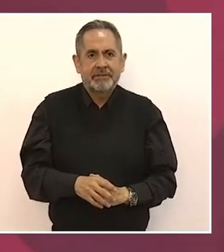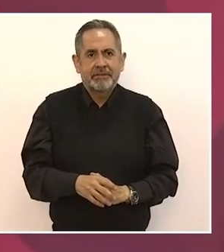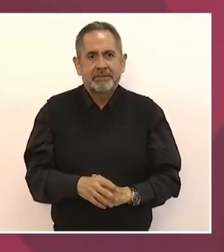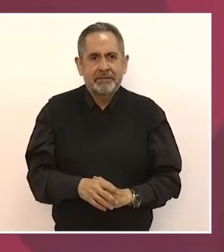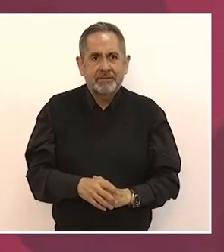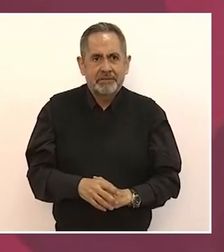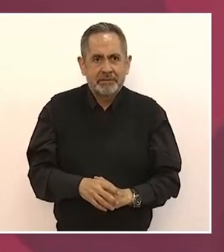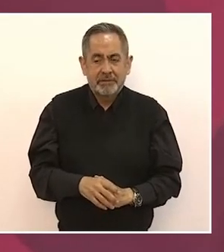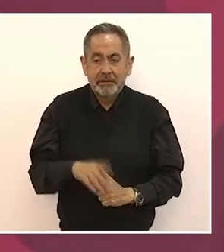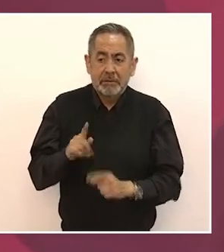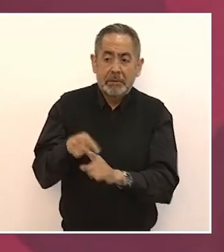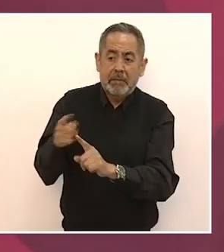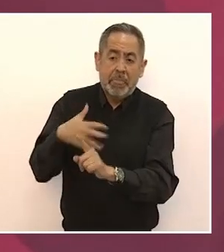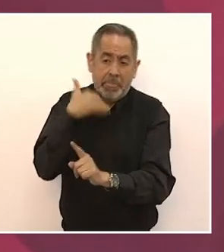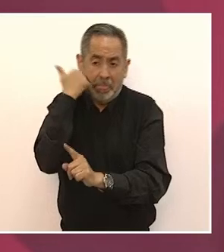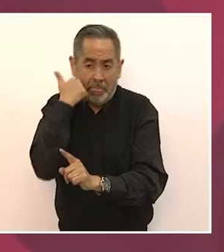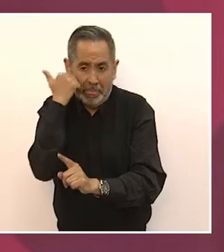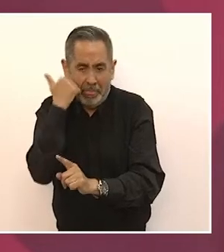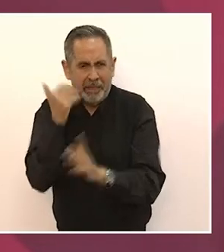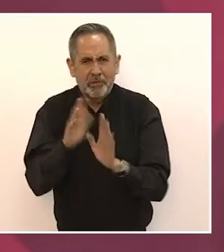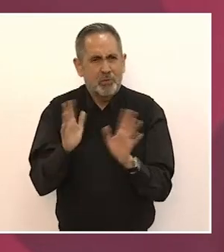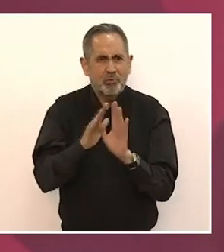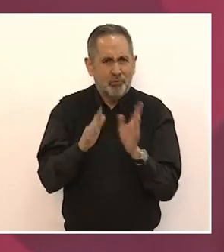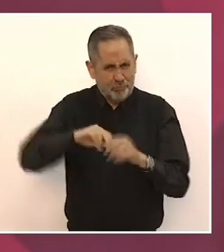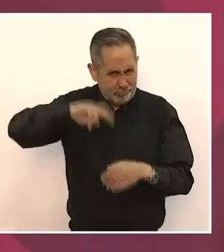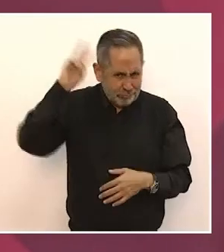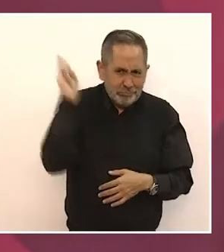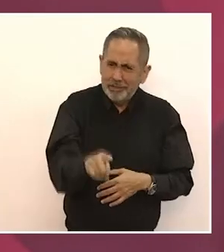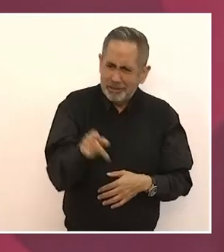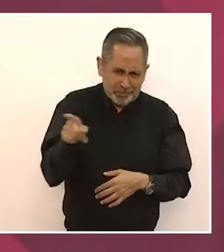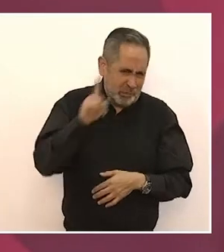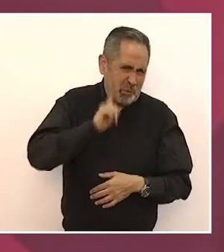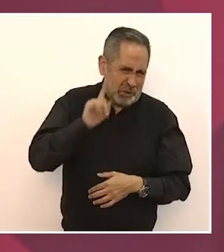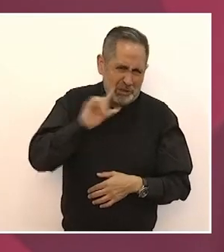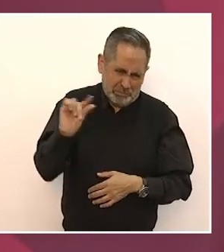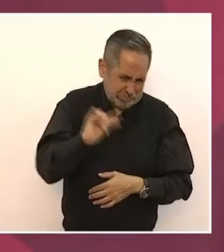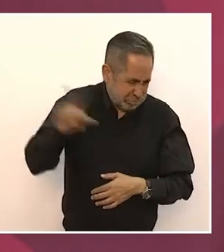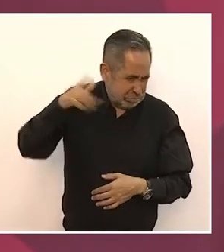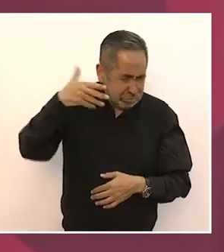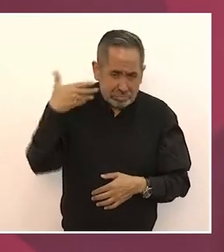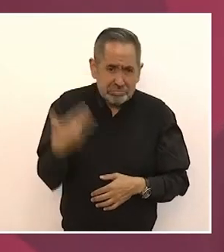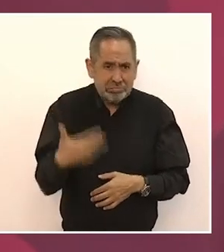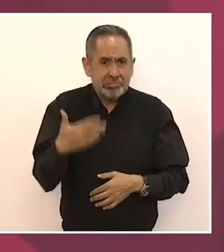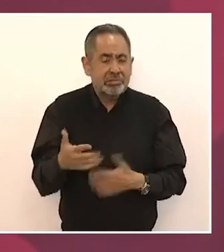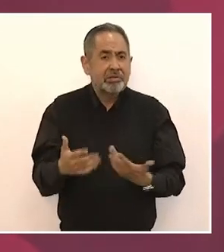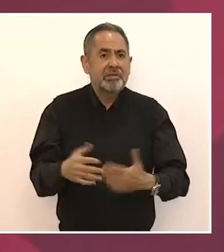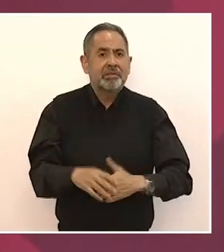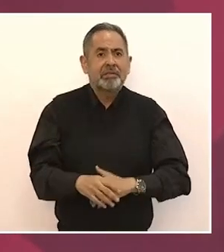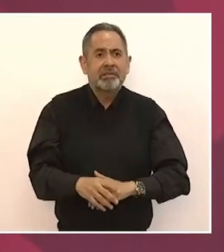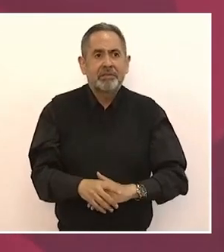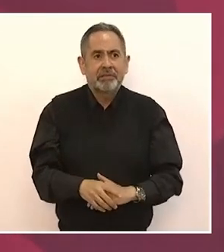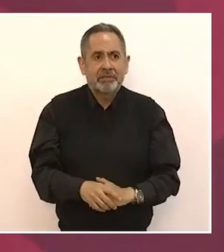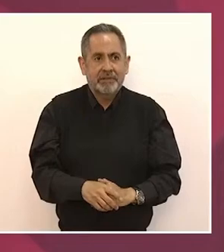hacerle la barba, querer quedar bien,